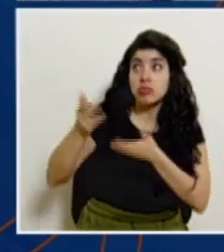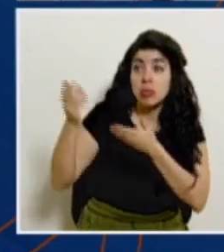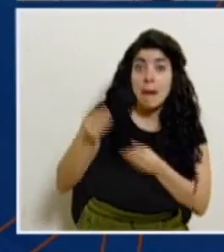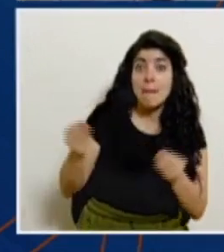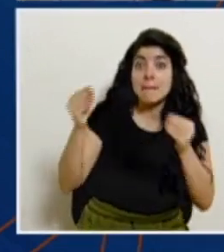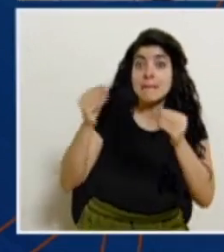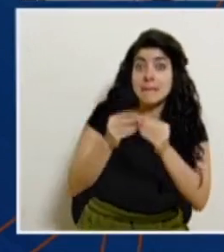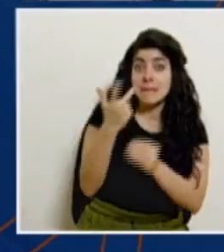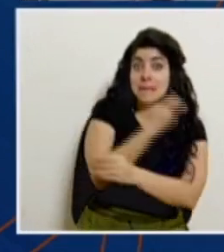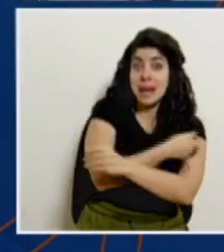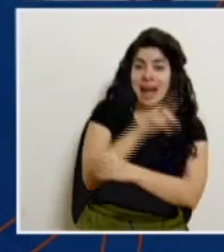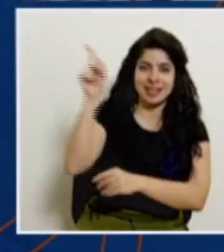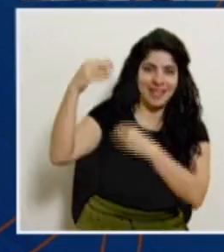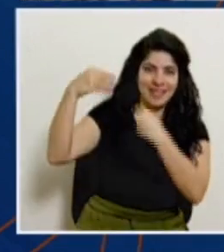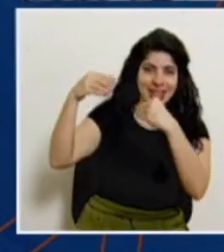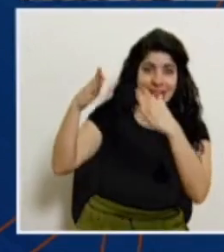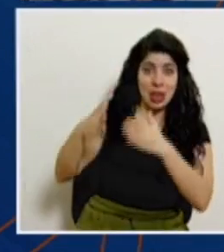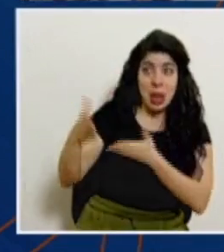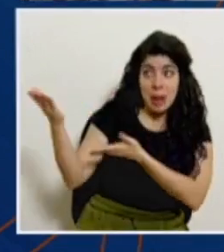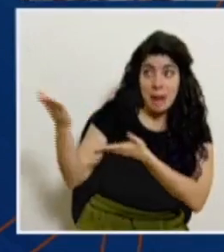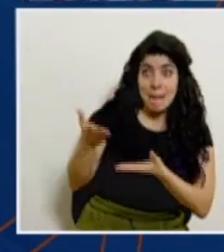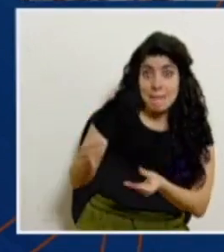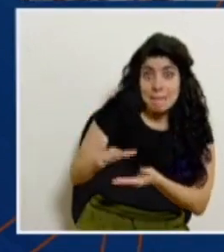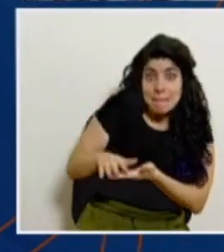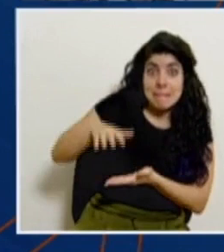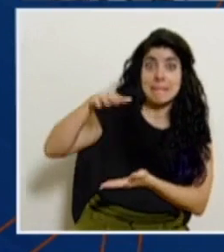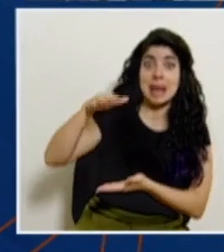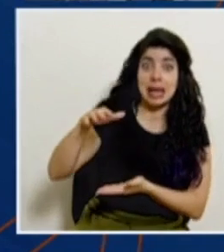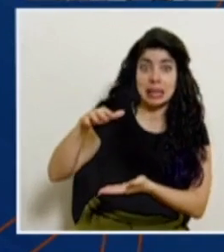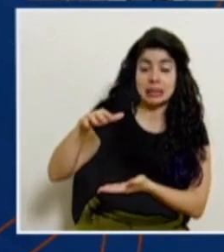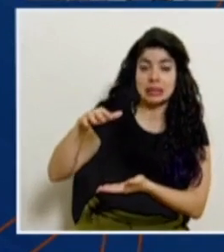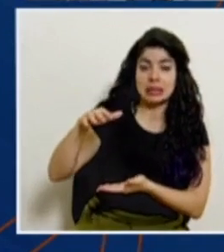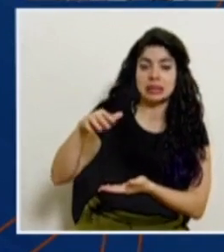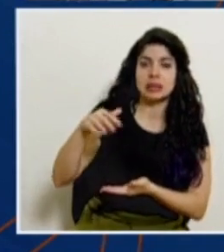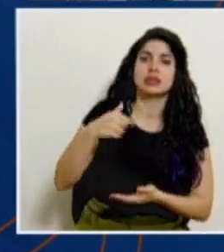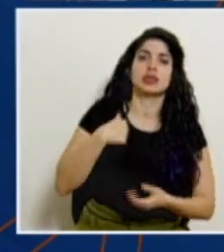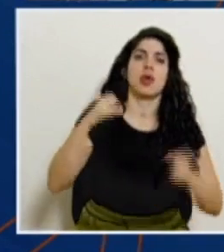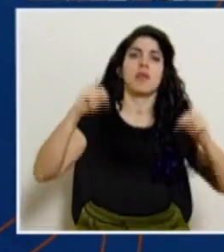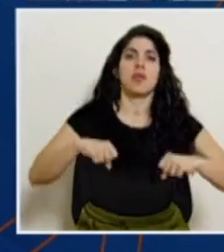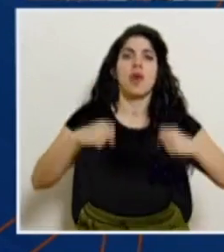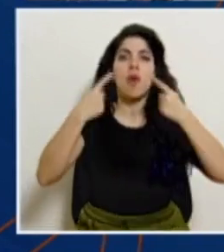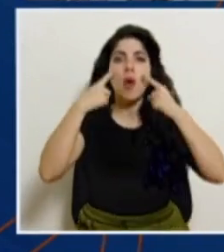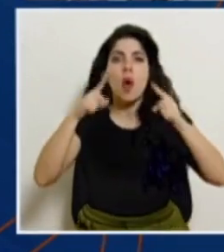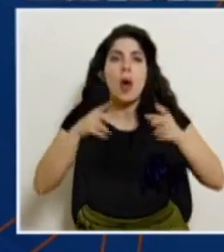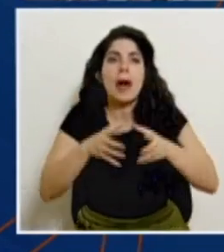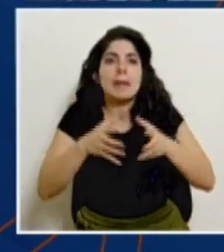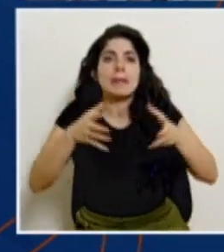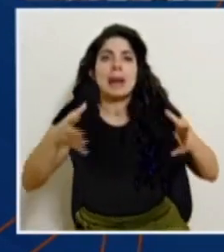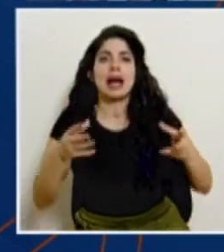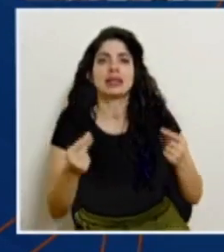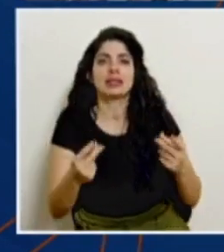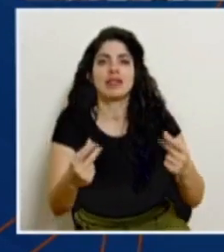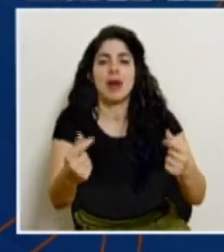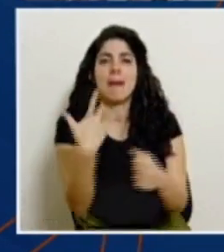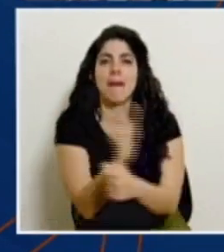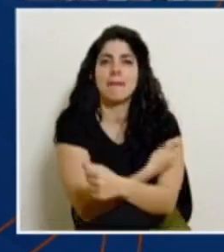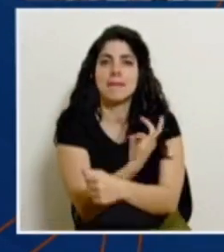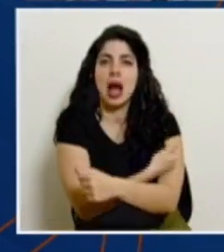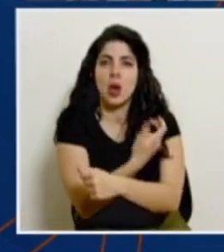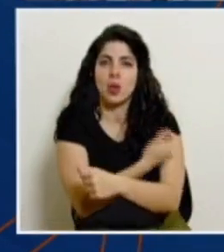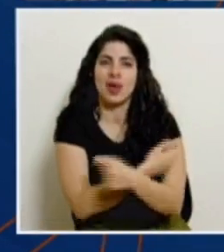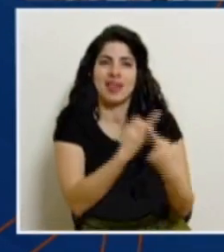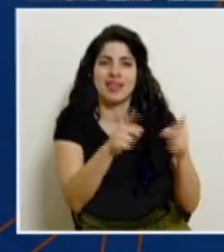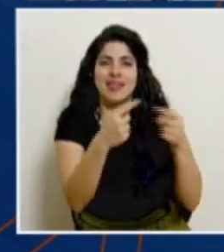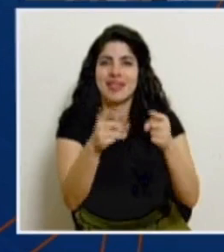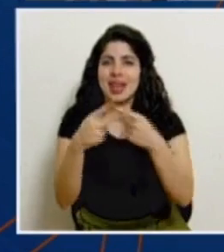desde los proveedores, logramos ampliar también la velocidad de vacunación de